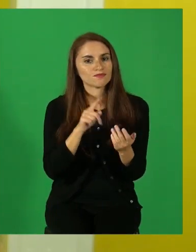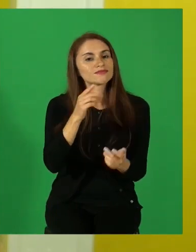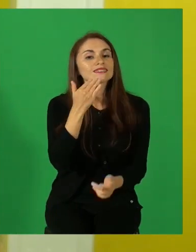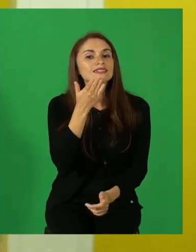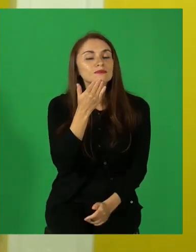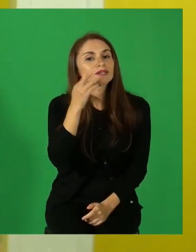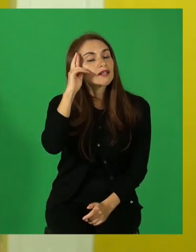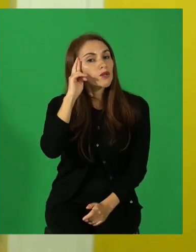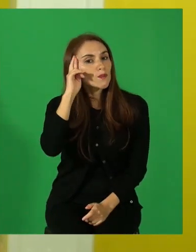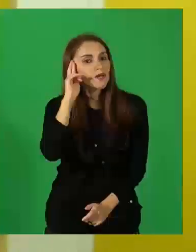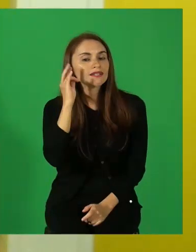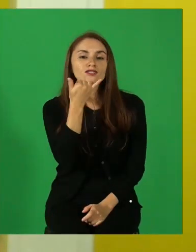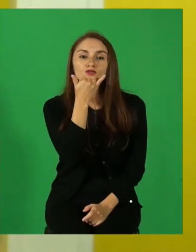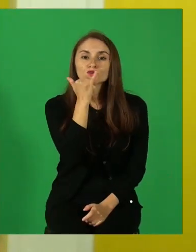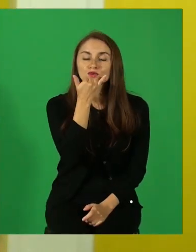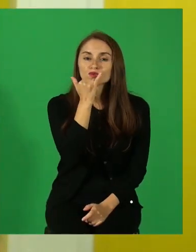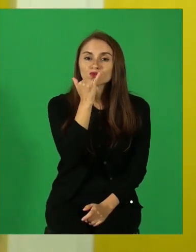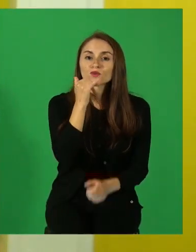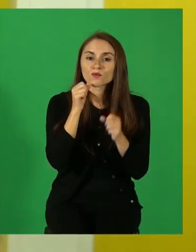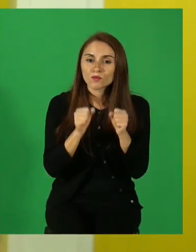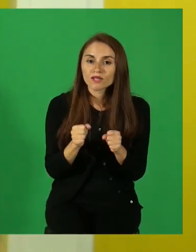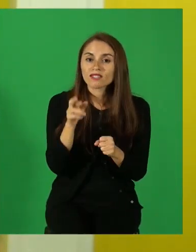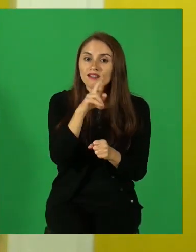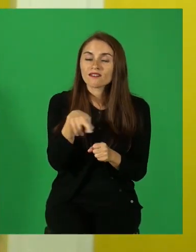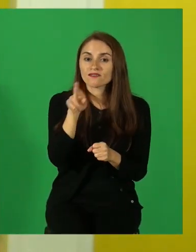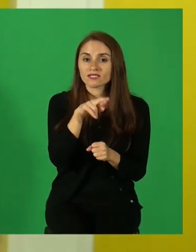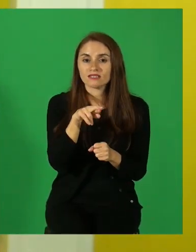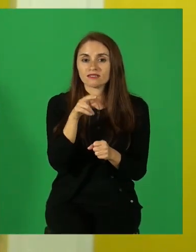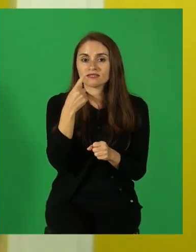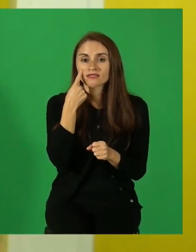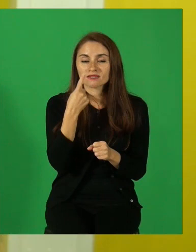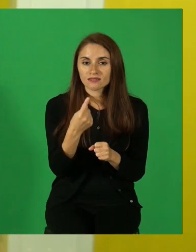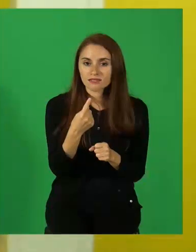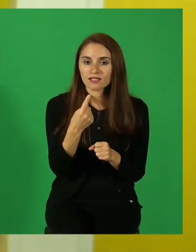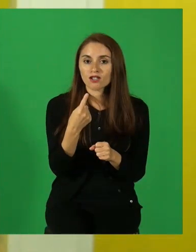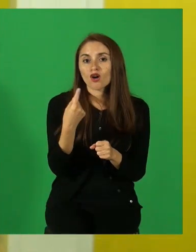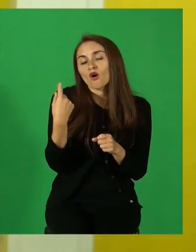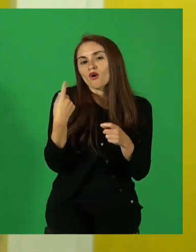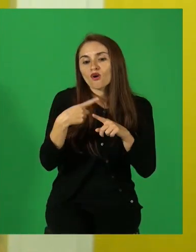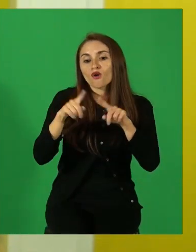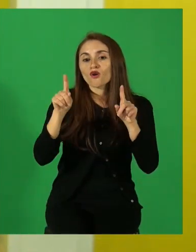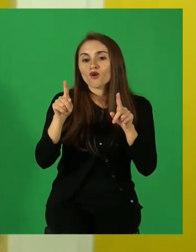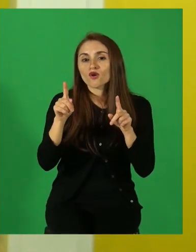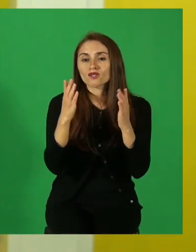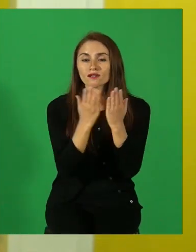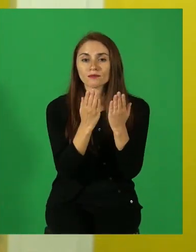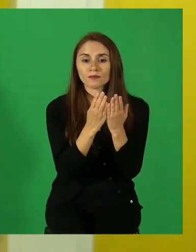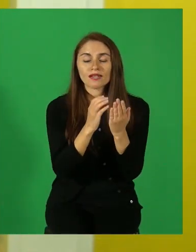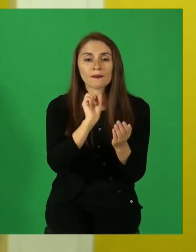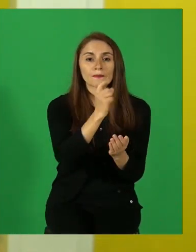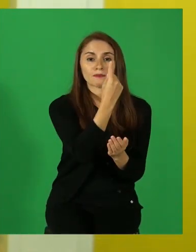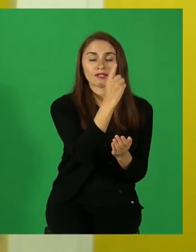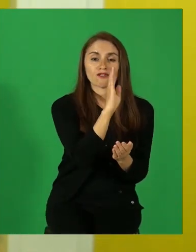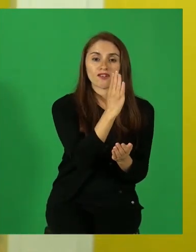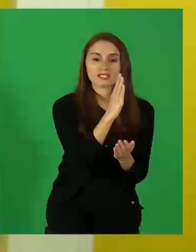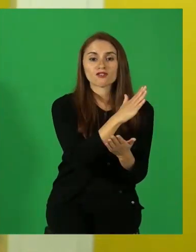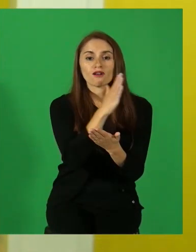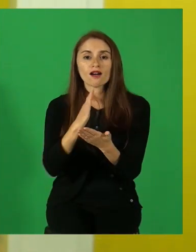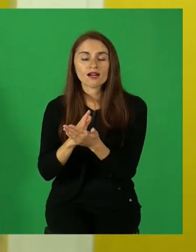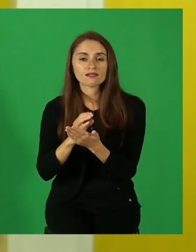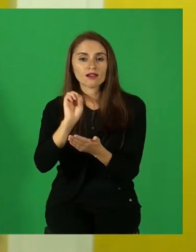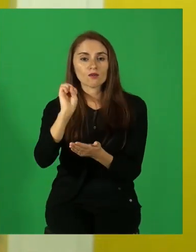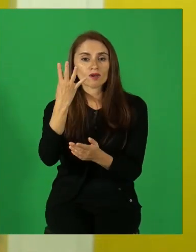canal de YouTube para que tú puedas revisar esta clase y cualquiera que desee, desde primero básico hasta